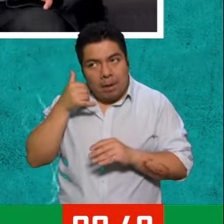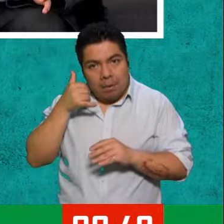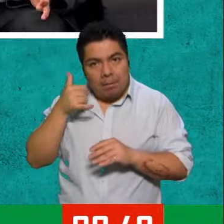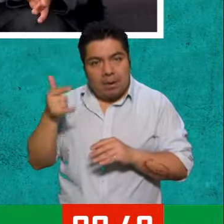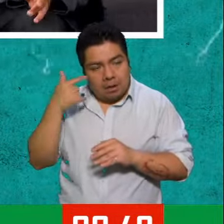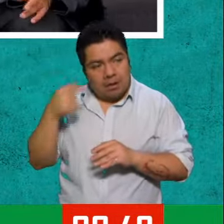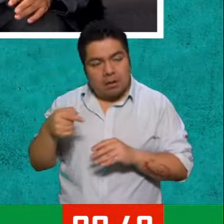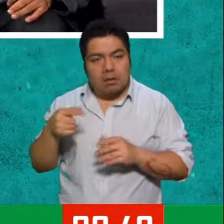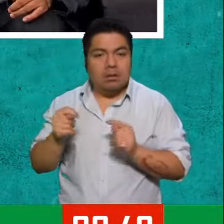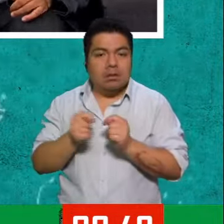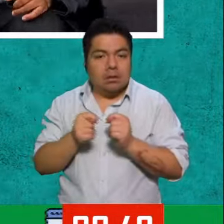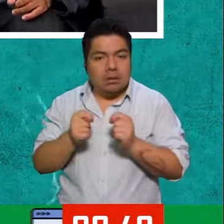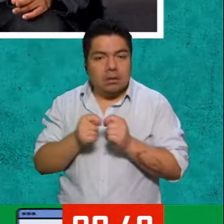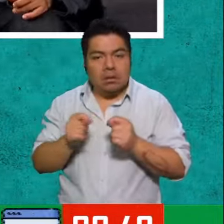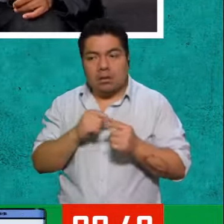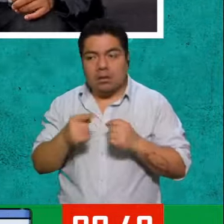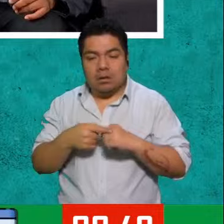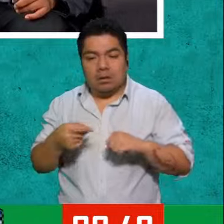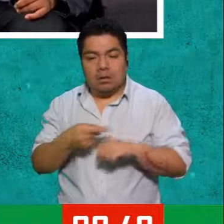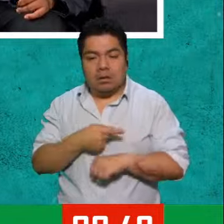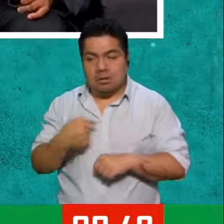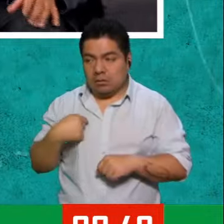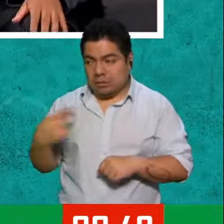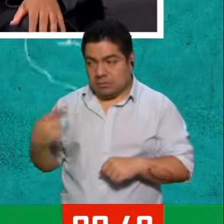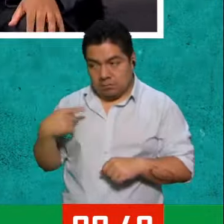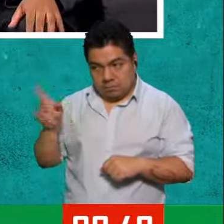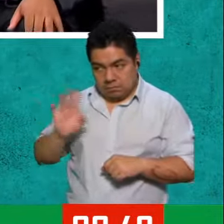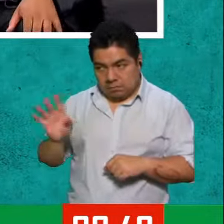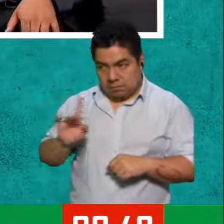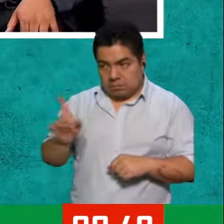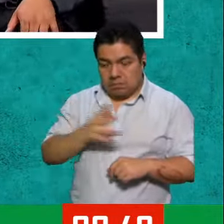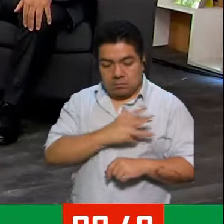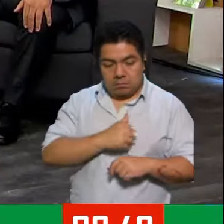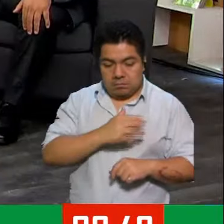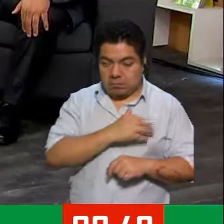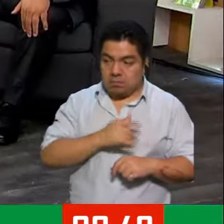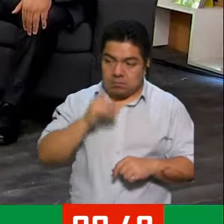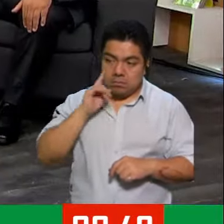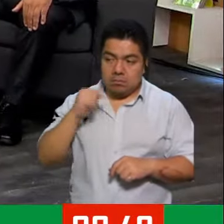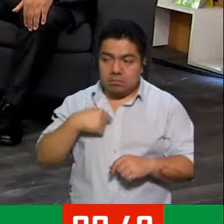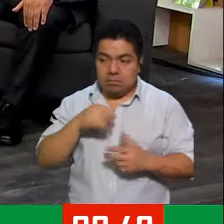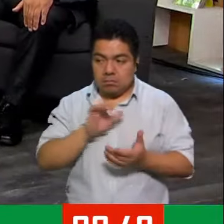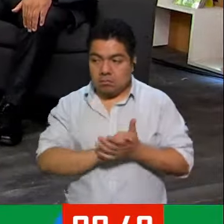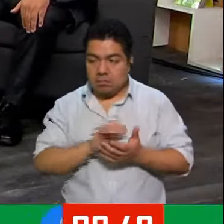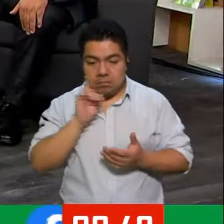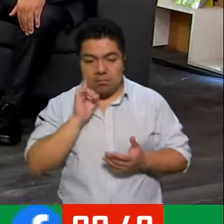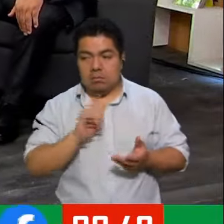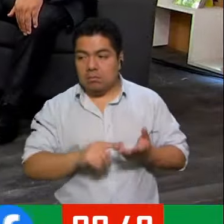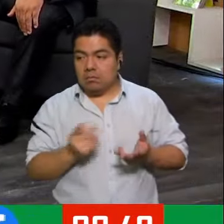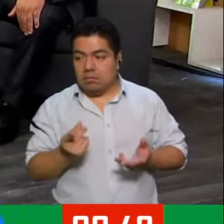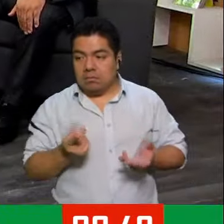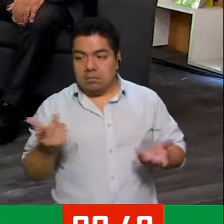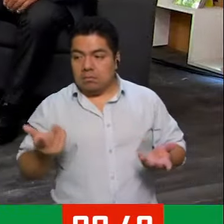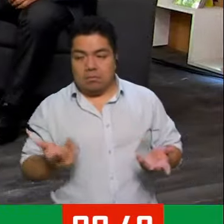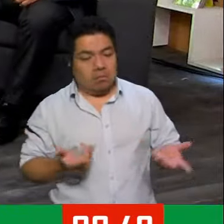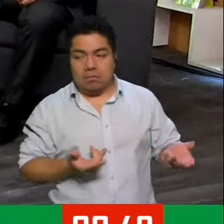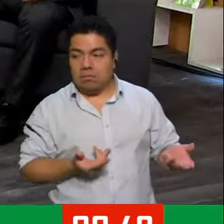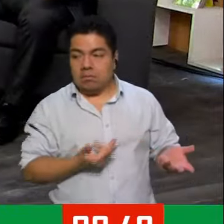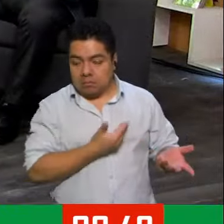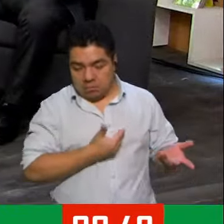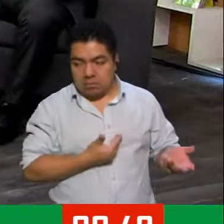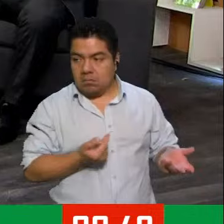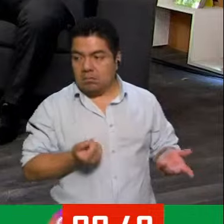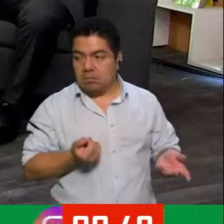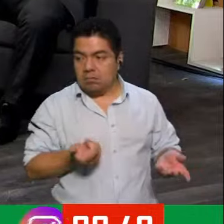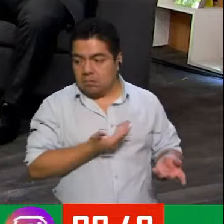te dejó tu tío Romualdo... manera que ilusiones conmigo, salgan, no, yo tengo hija, marido, perra... Sí, pero aunque sea algo, ¿no?